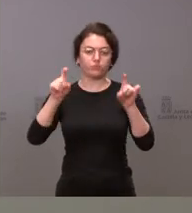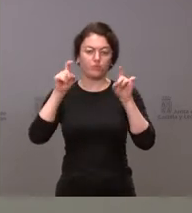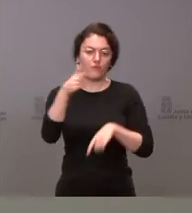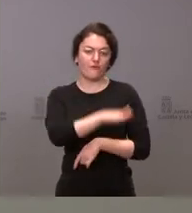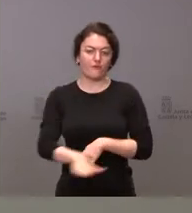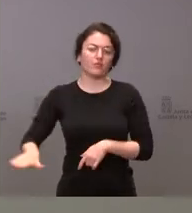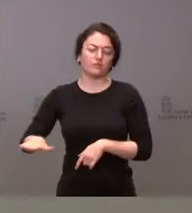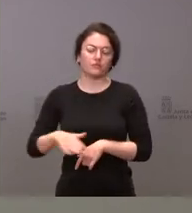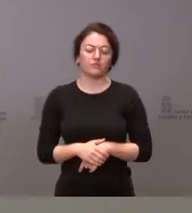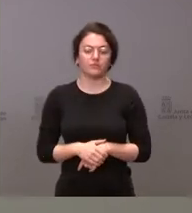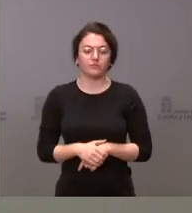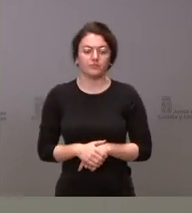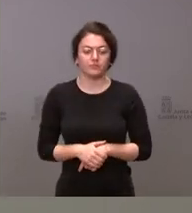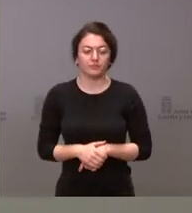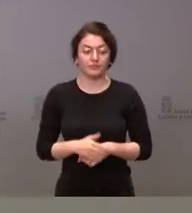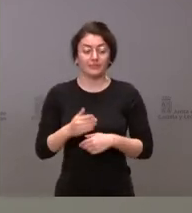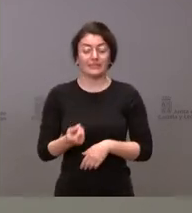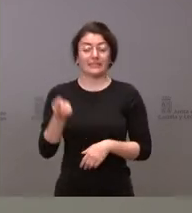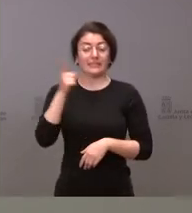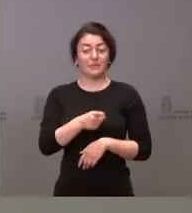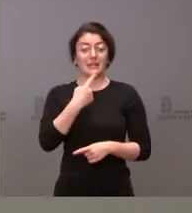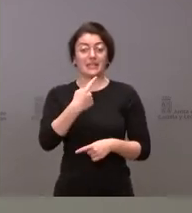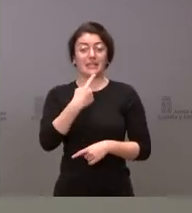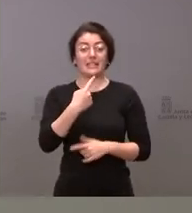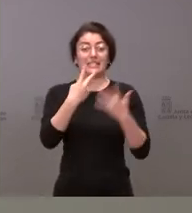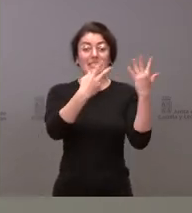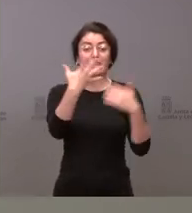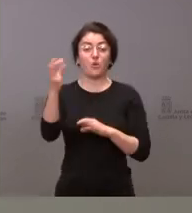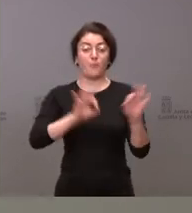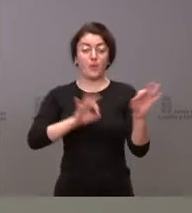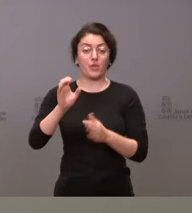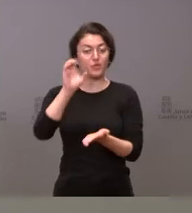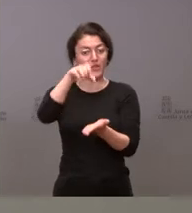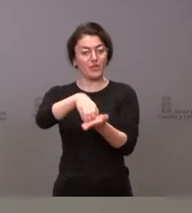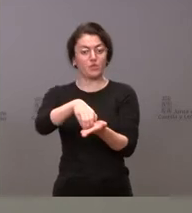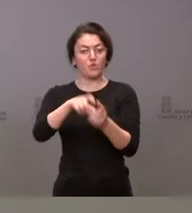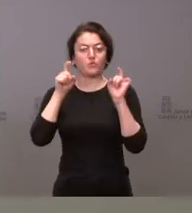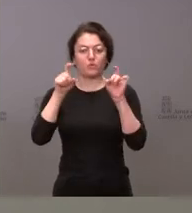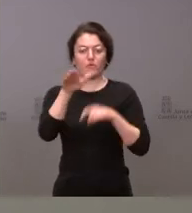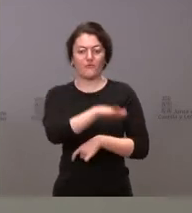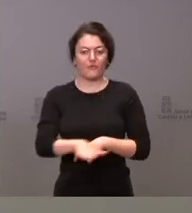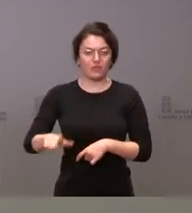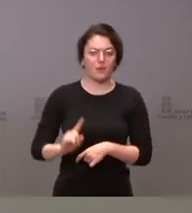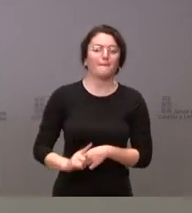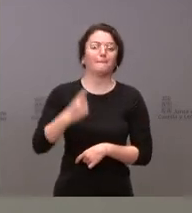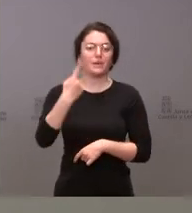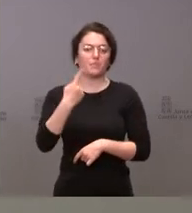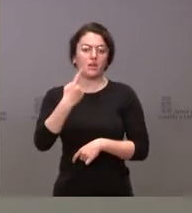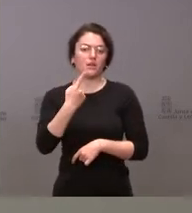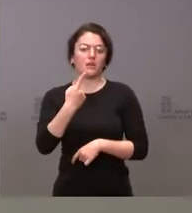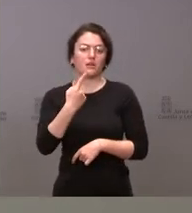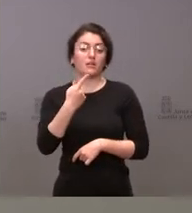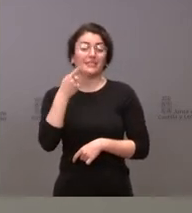También he incorporado y decir que aproximadamente el 75% de los centros de educación infantil y primaria será